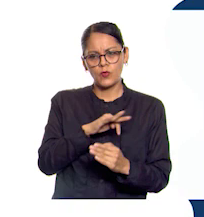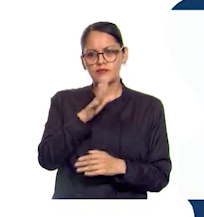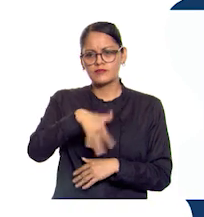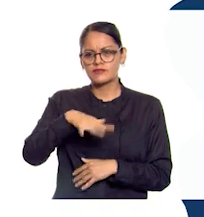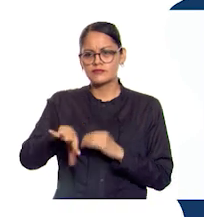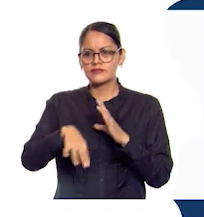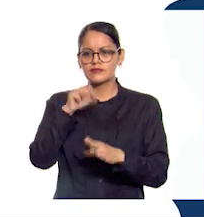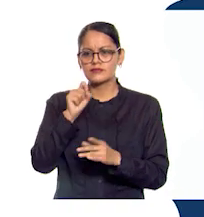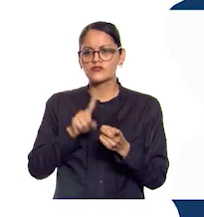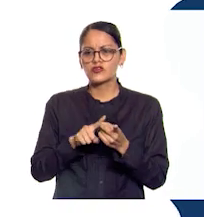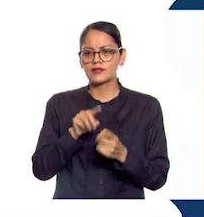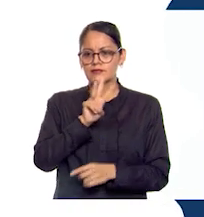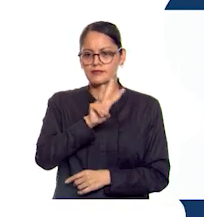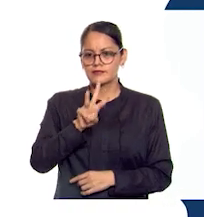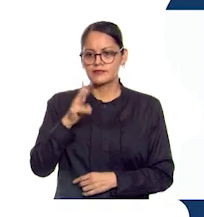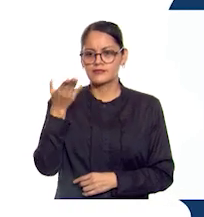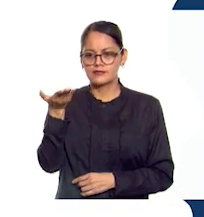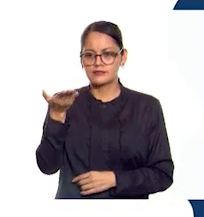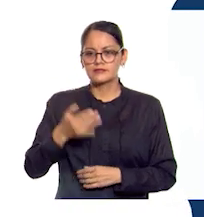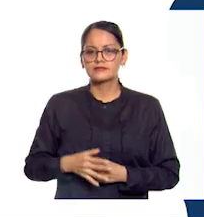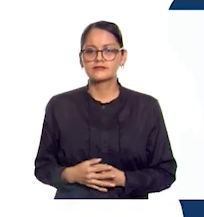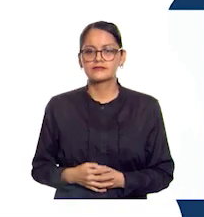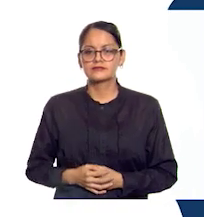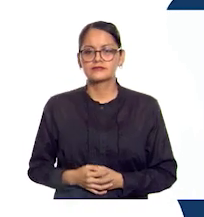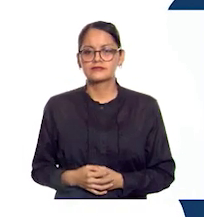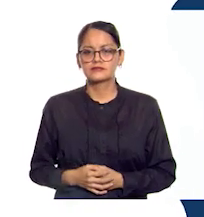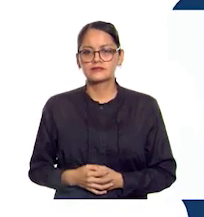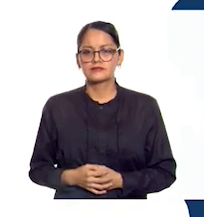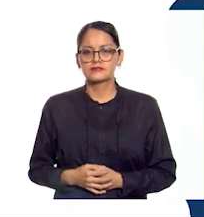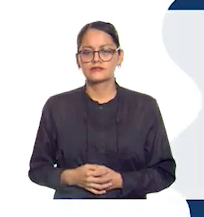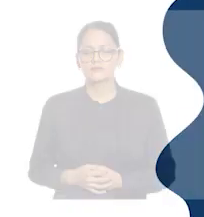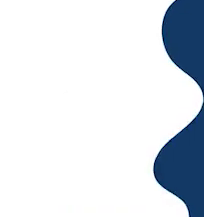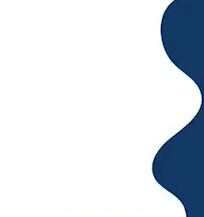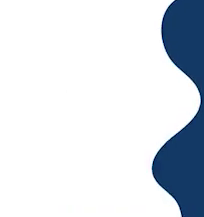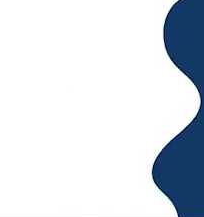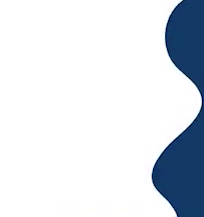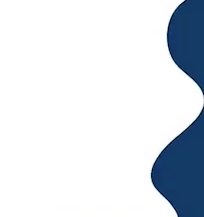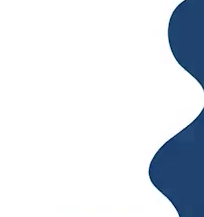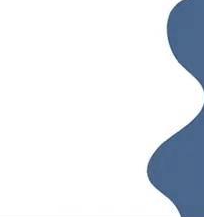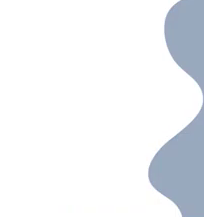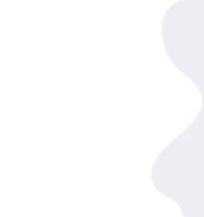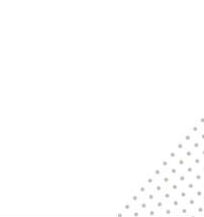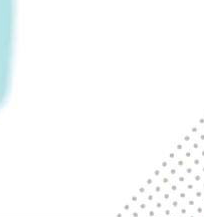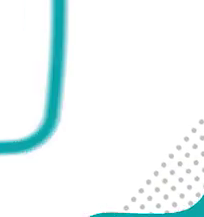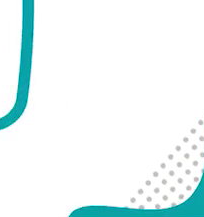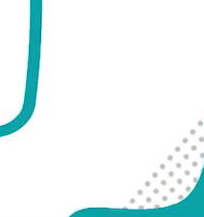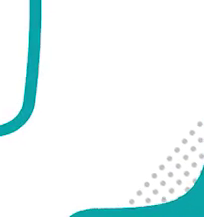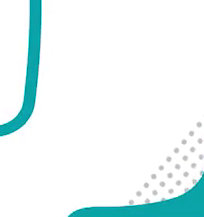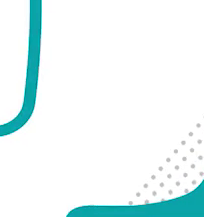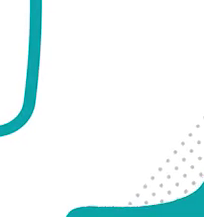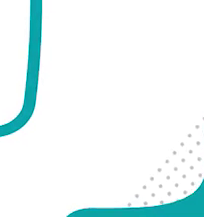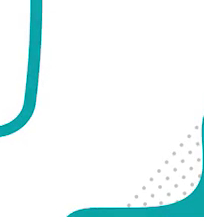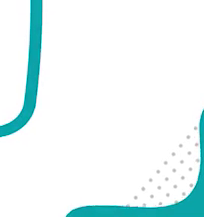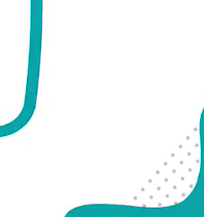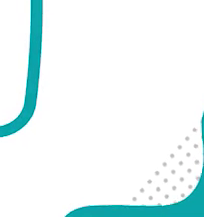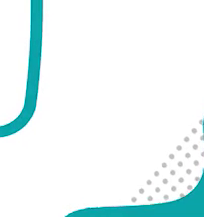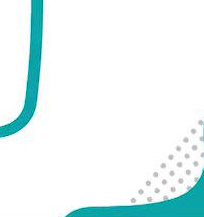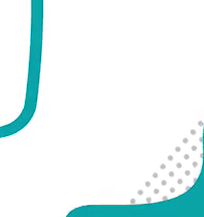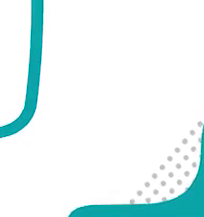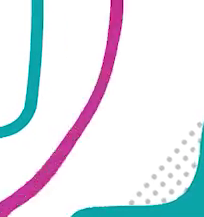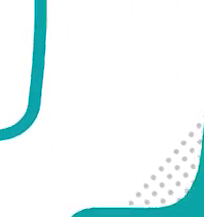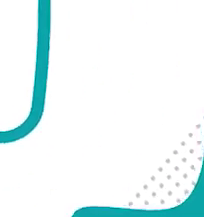encontrar en la siguiente liga, aprendeencasa.cep.gov.mx, Aprende